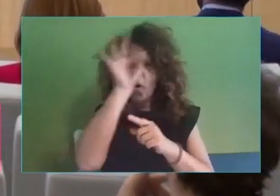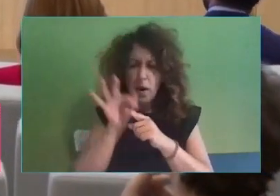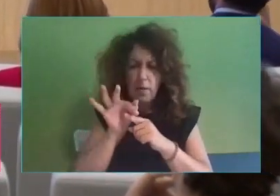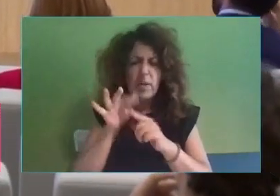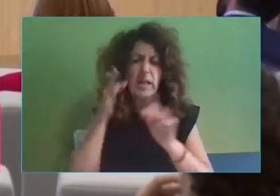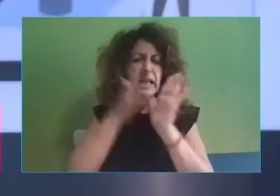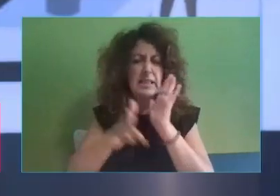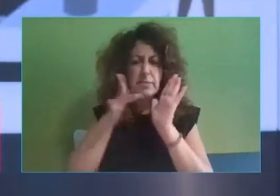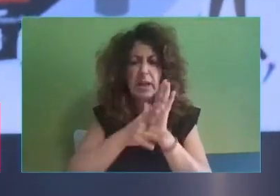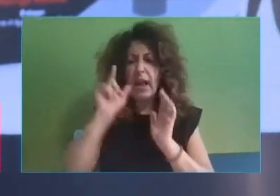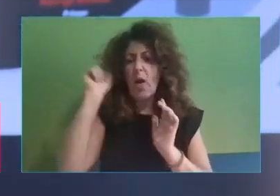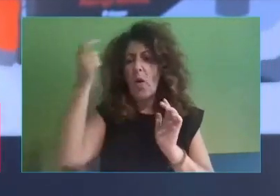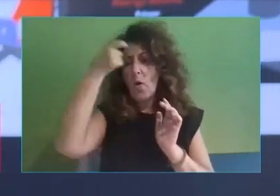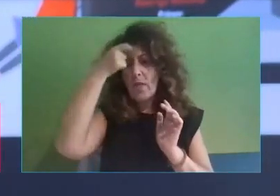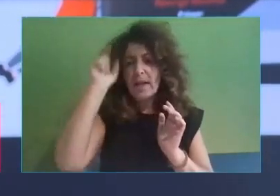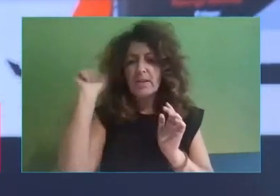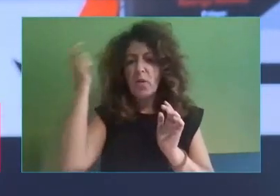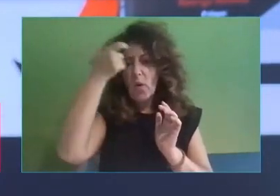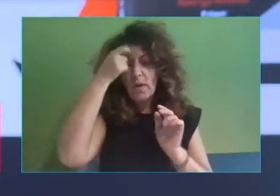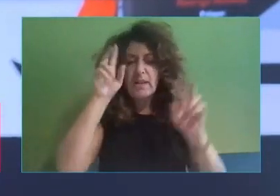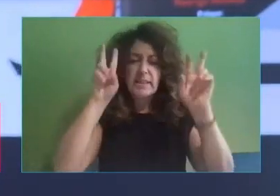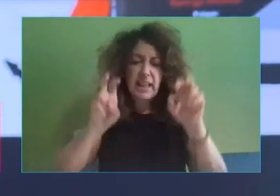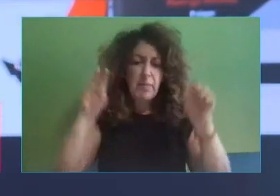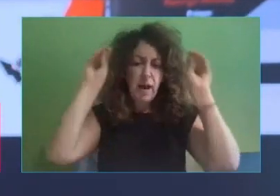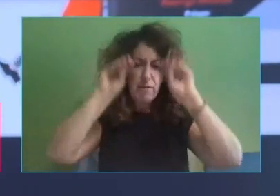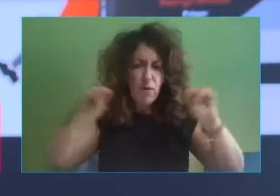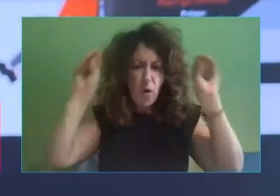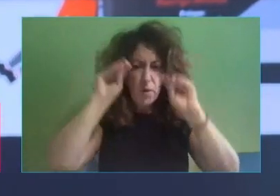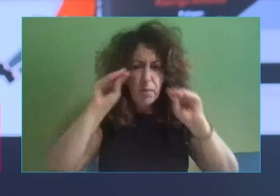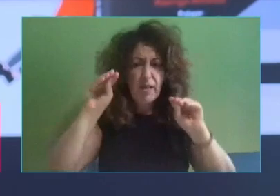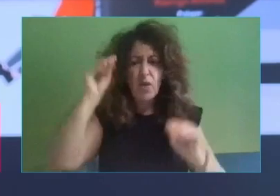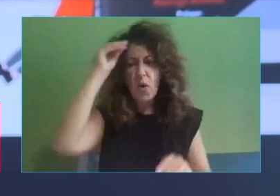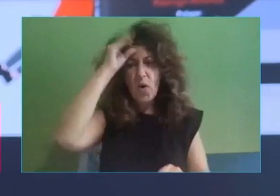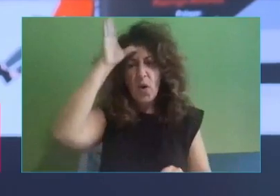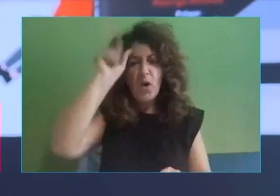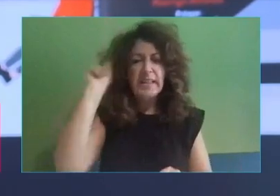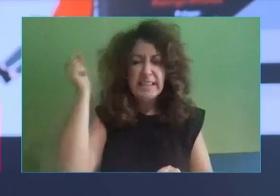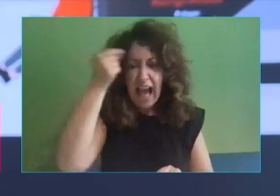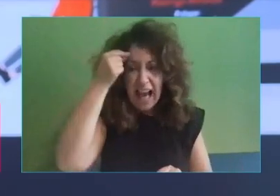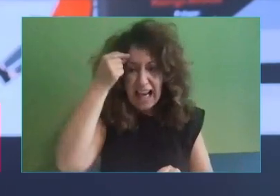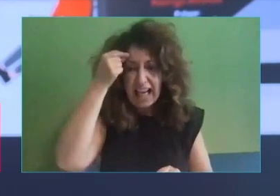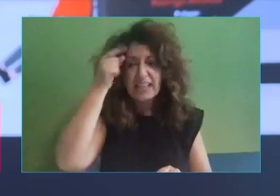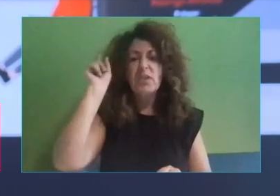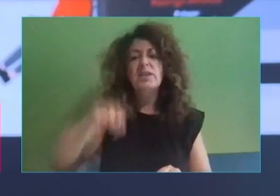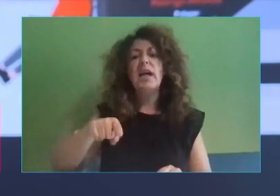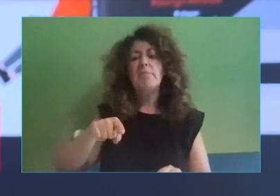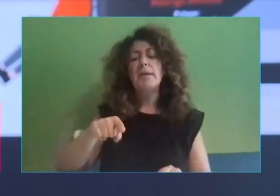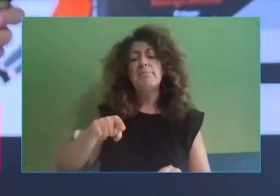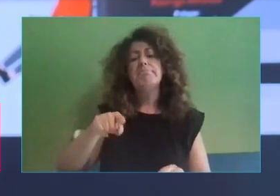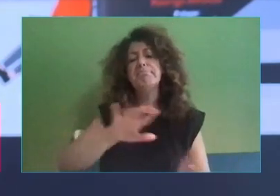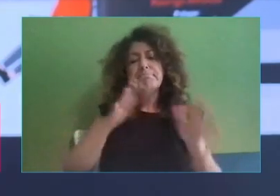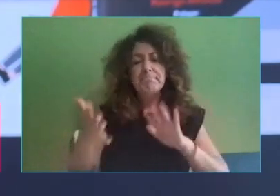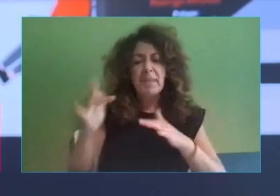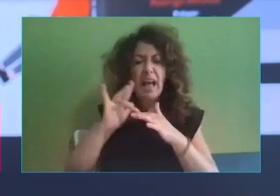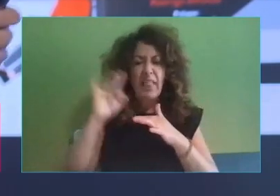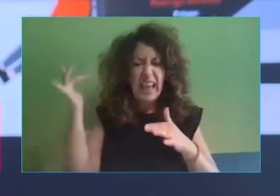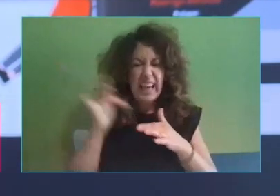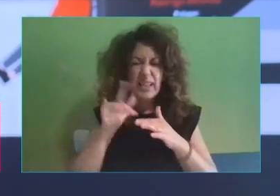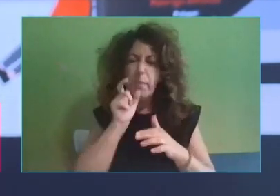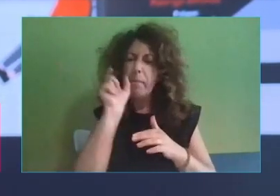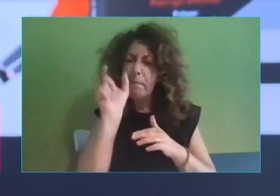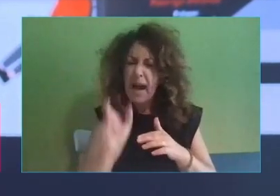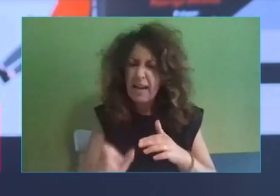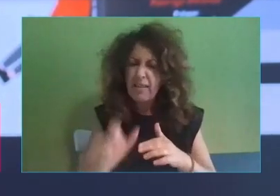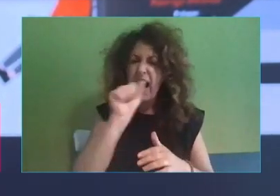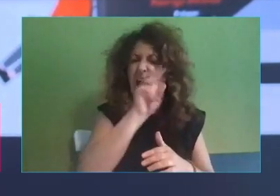temas de formación, de talento, obviamente de digitalización también, palabras raros, el upskilling, reskilling,